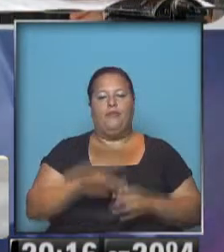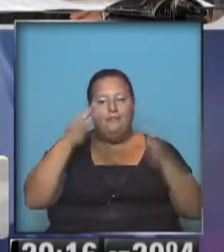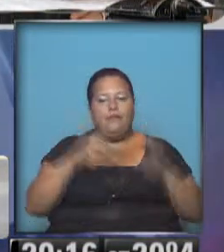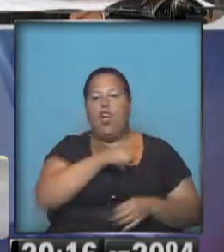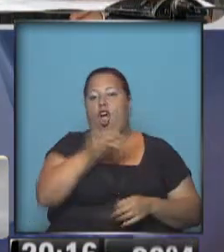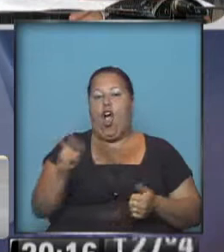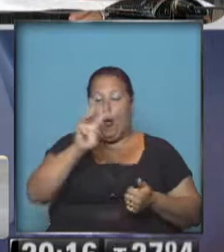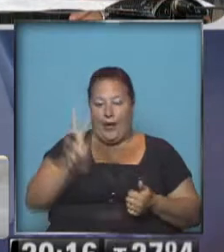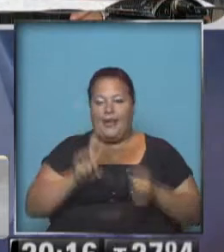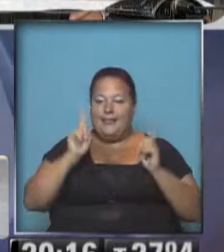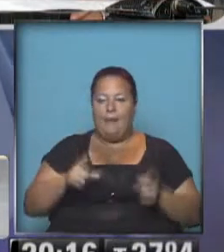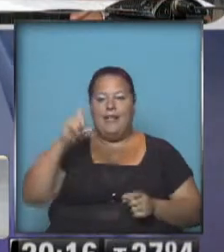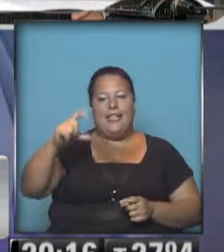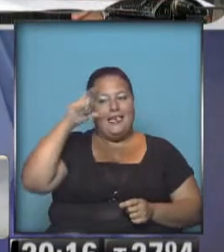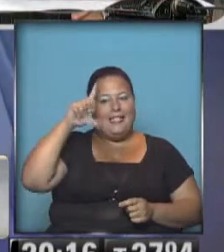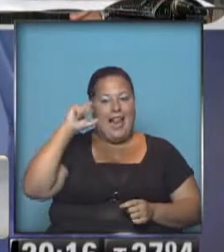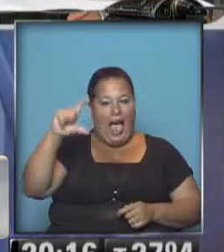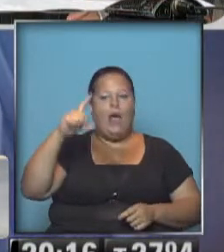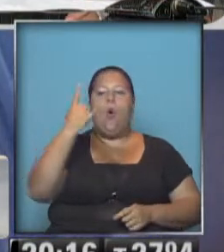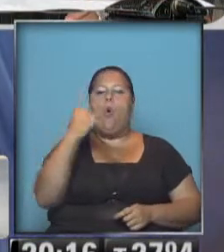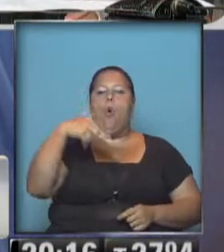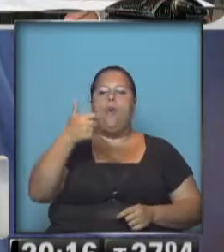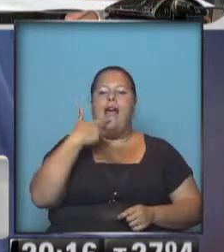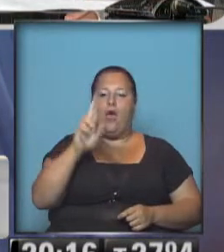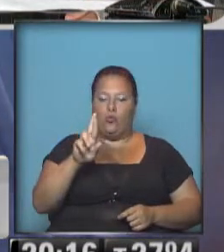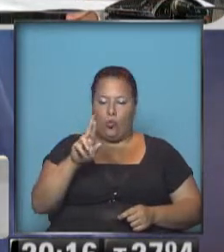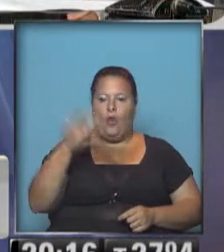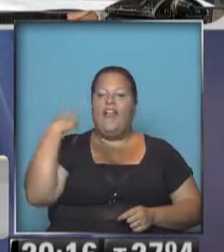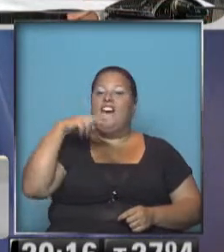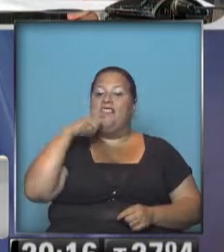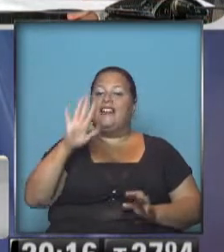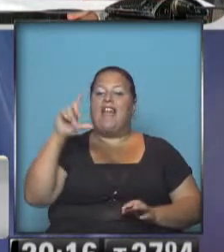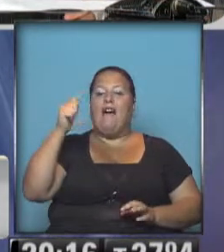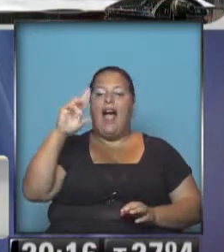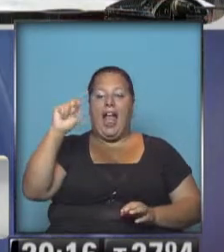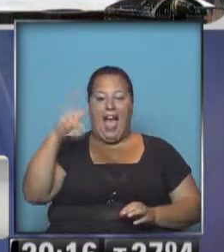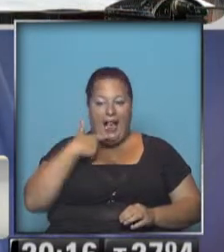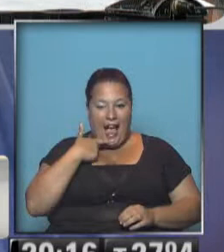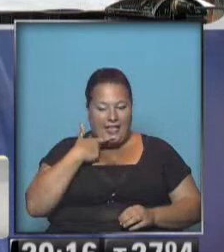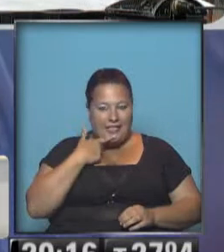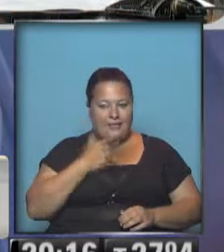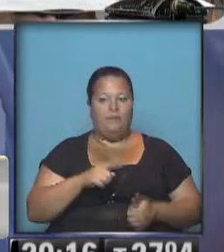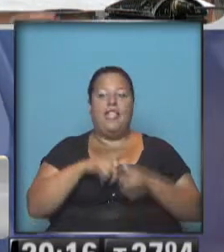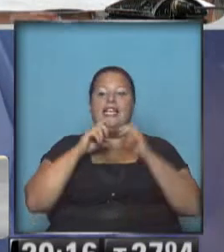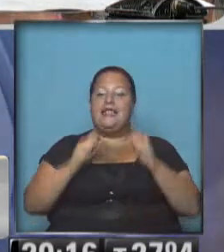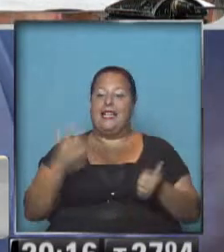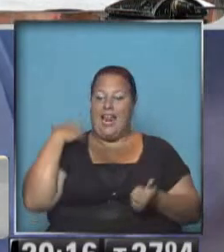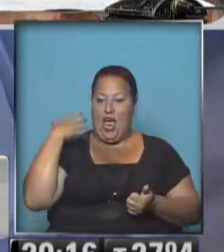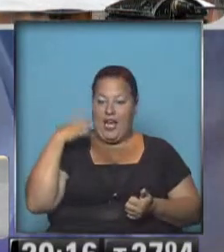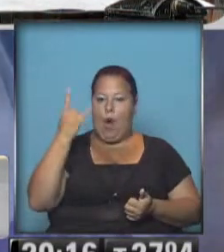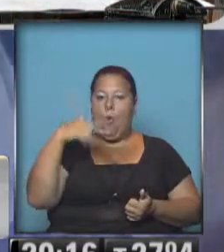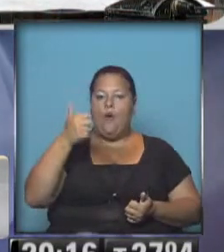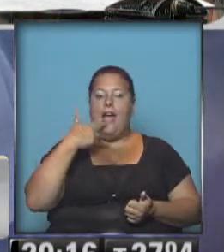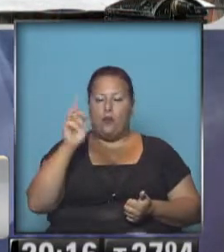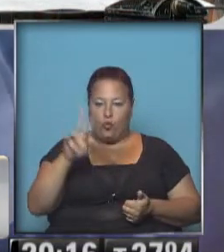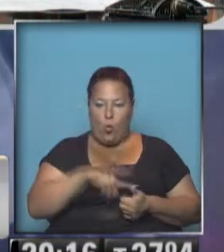contra Venezuela, es CELAC y UNASUR. El viernes estaban en Caracas, no solo el secretario general de UNASUR,